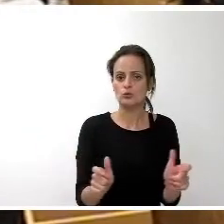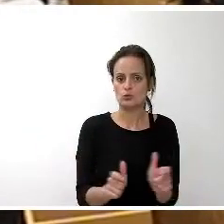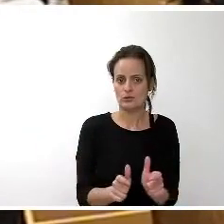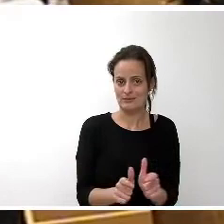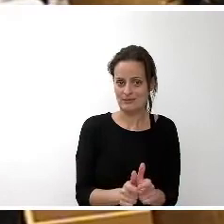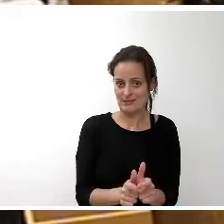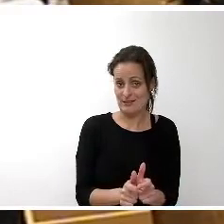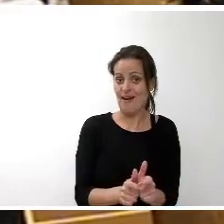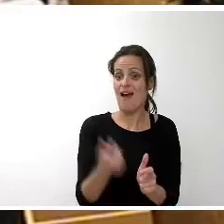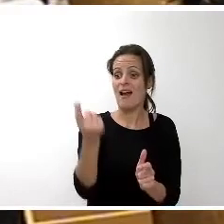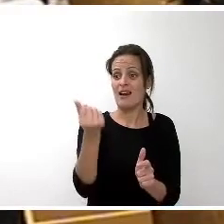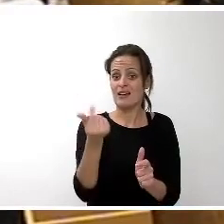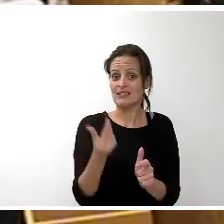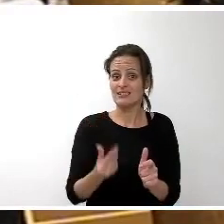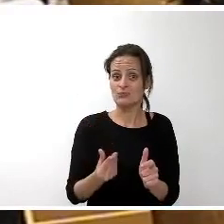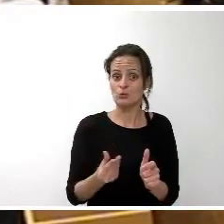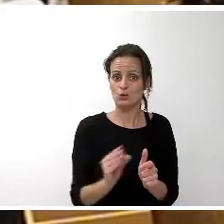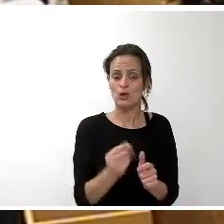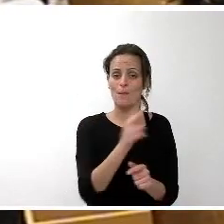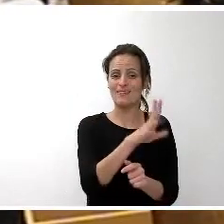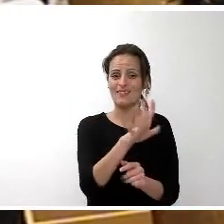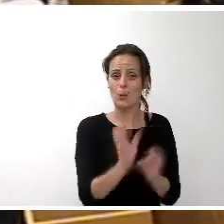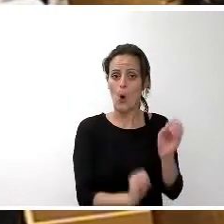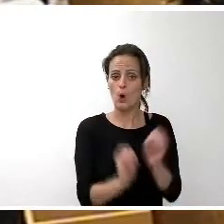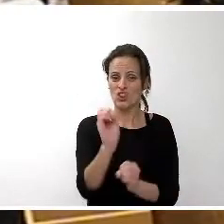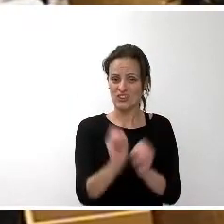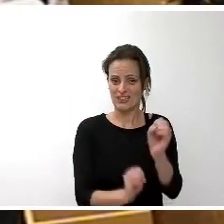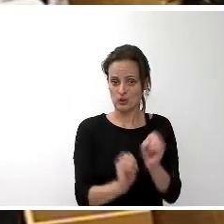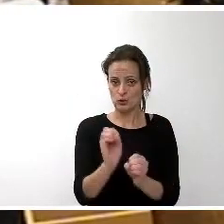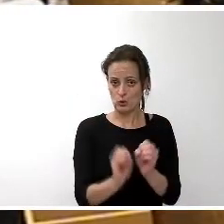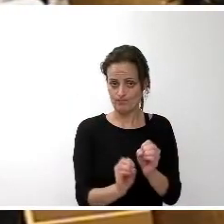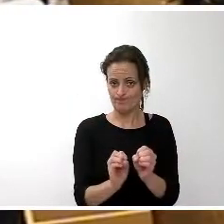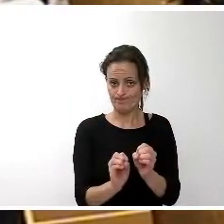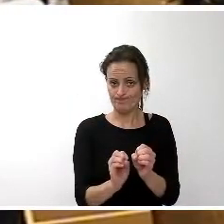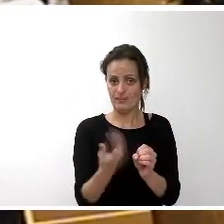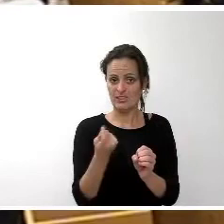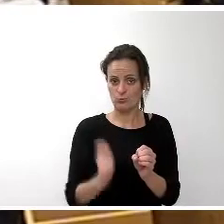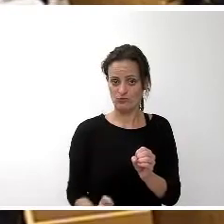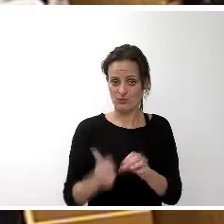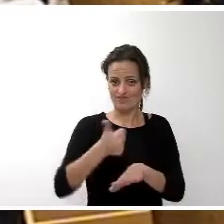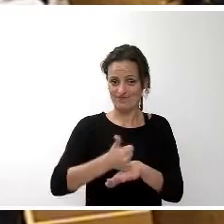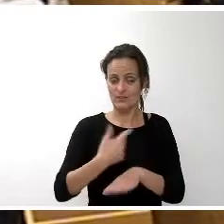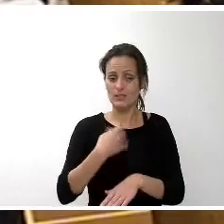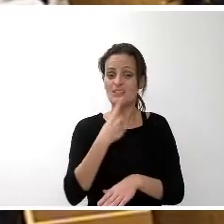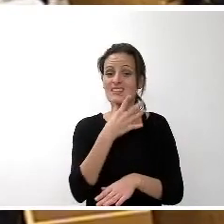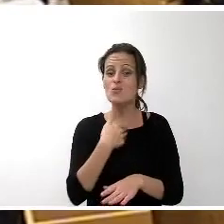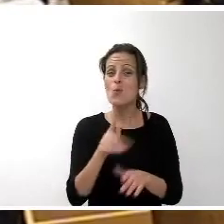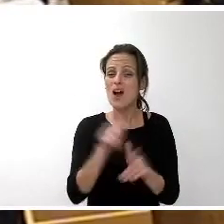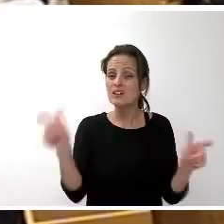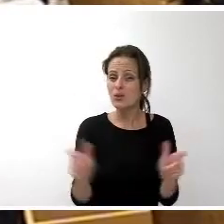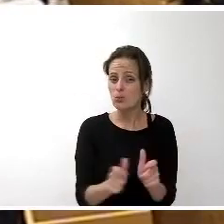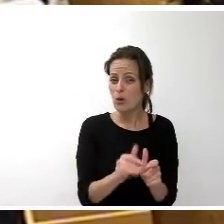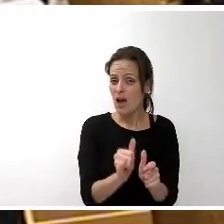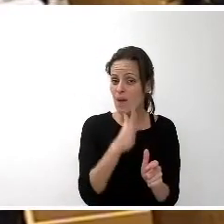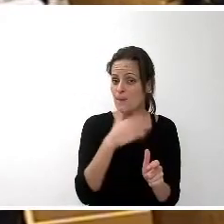cargos políticos y de la alta dirección insular en un 25% porque es verdad que ha habido una reducción pequeña al respecto pero ha sido una reducción